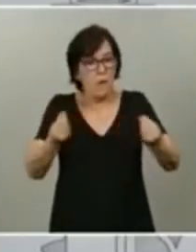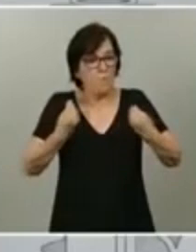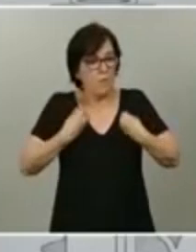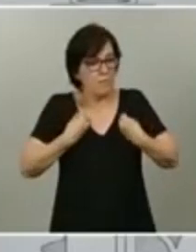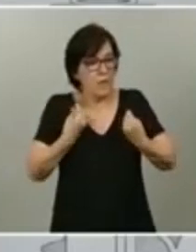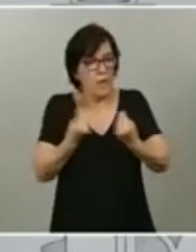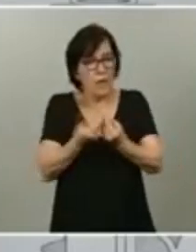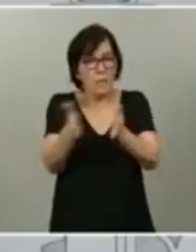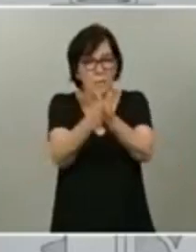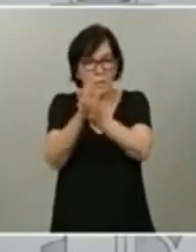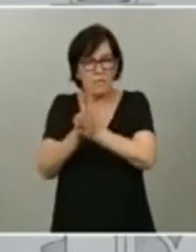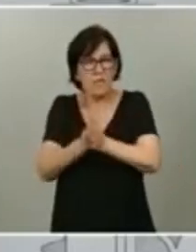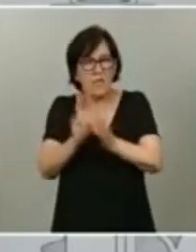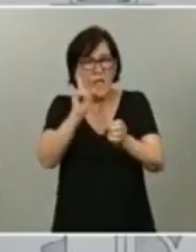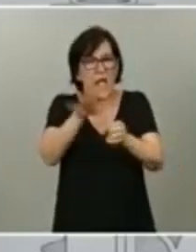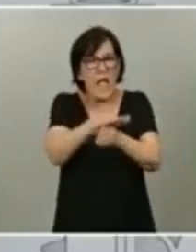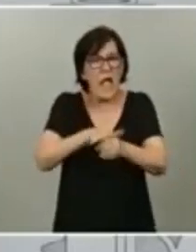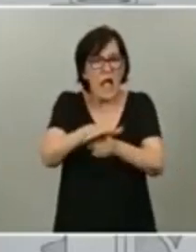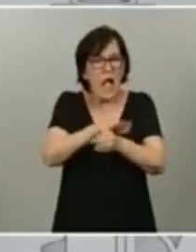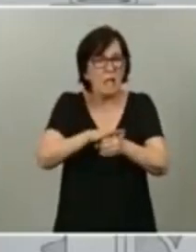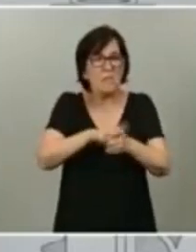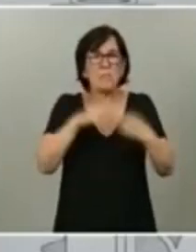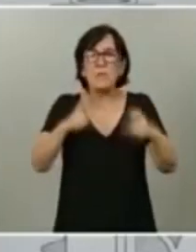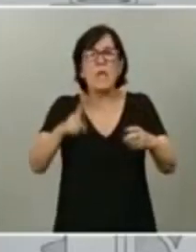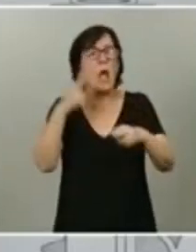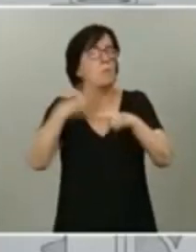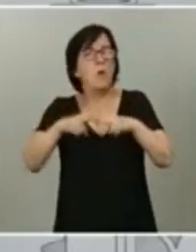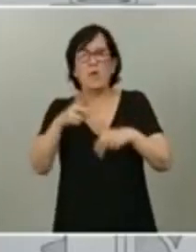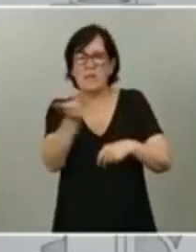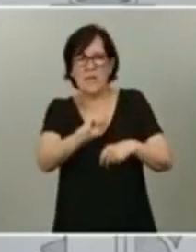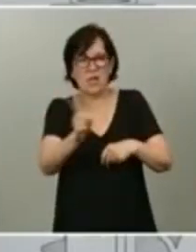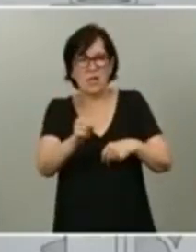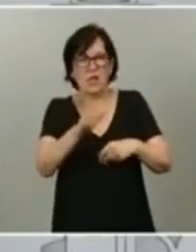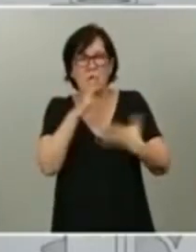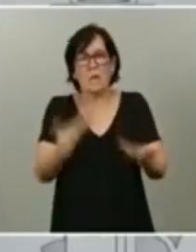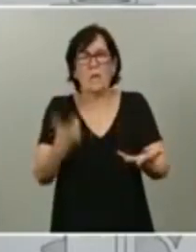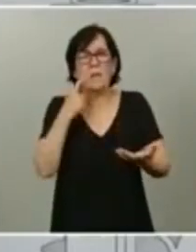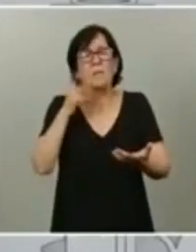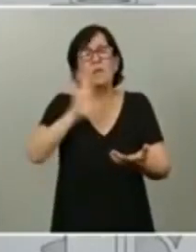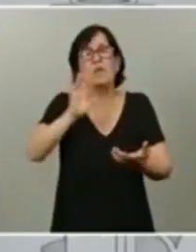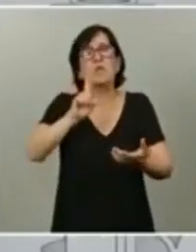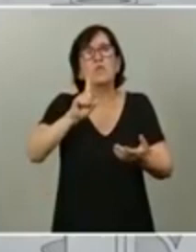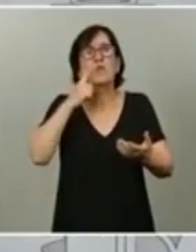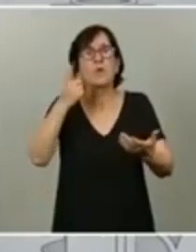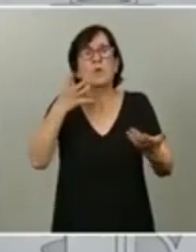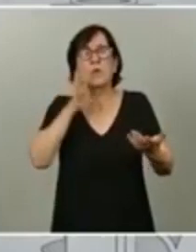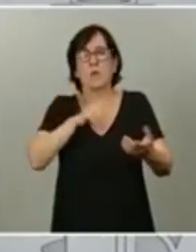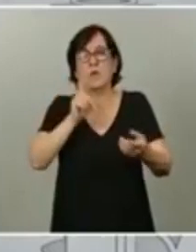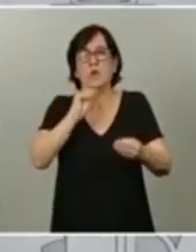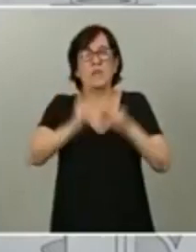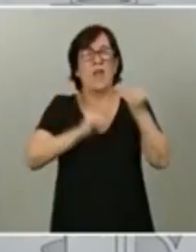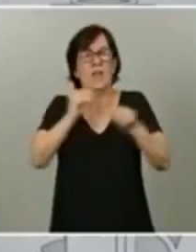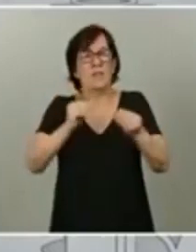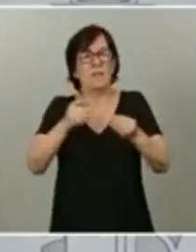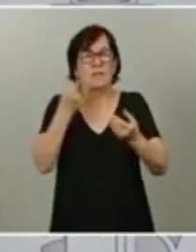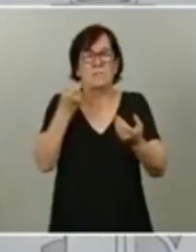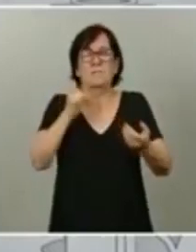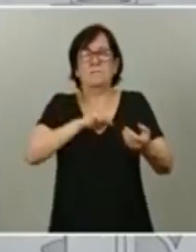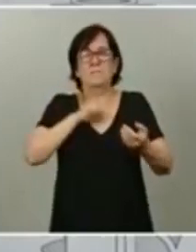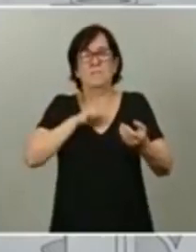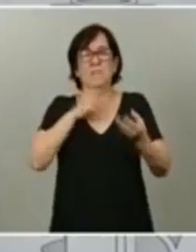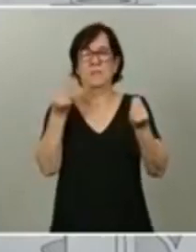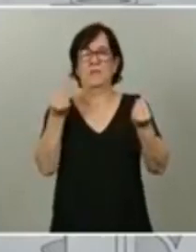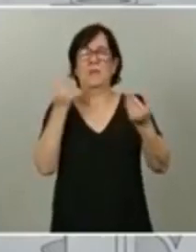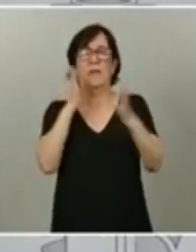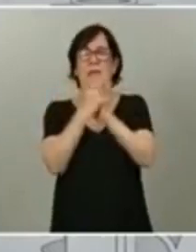en el ámbito de la política, que lo que no se destila es precisamente ese entendimiento.